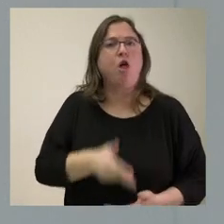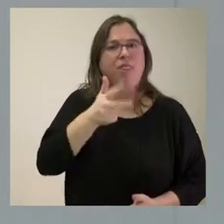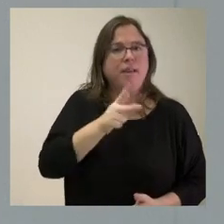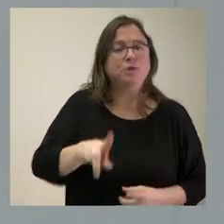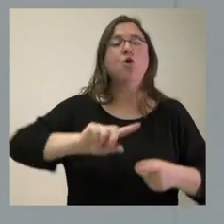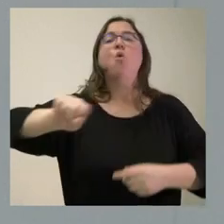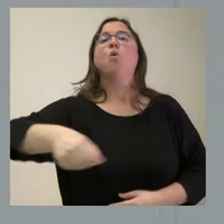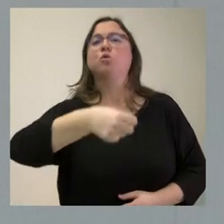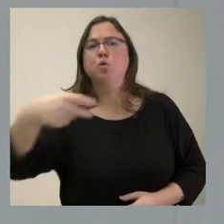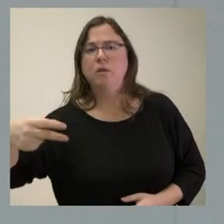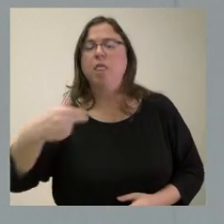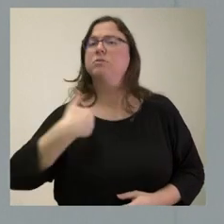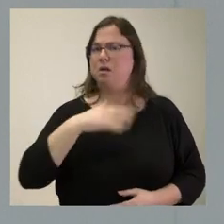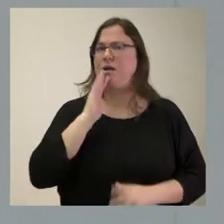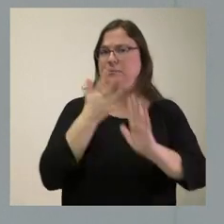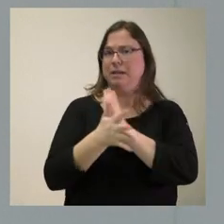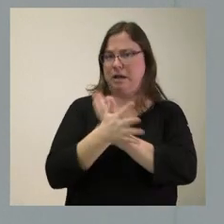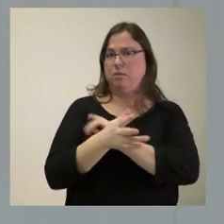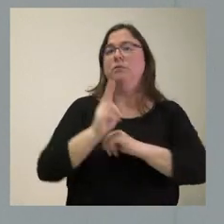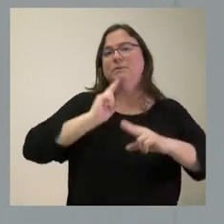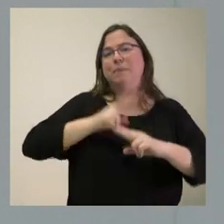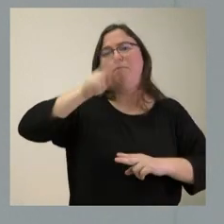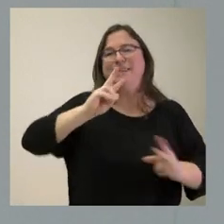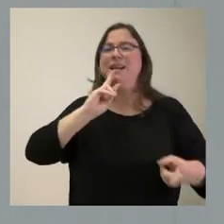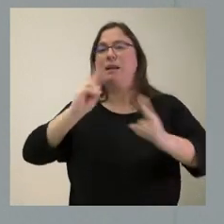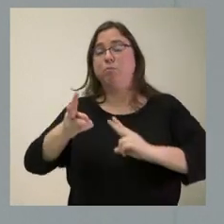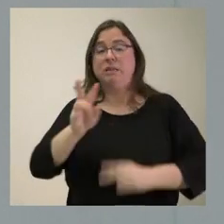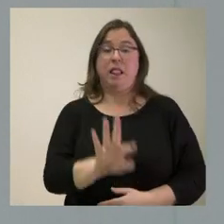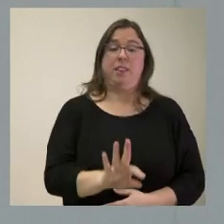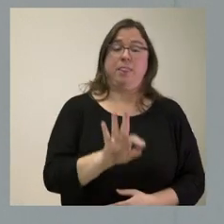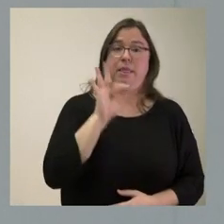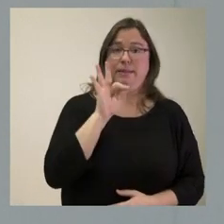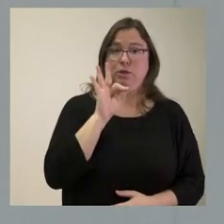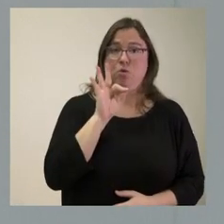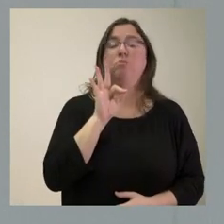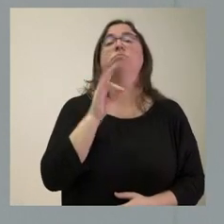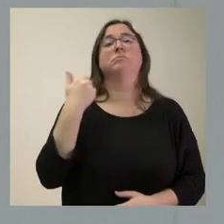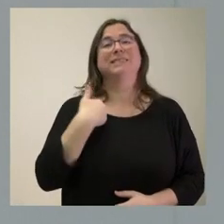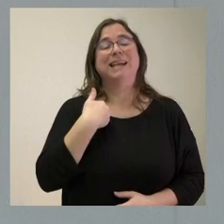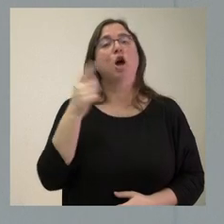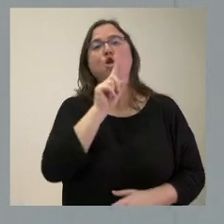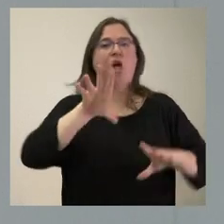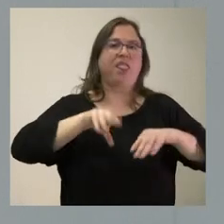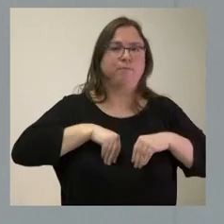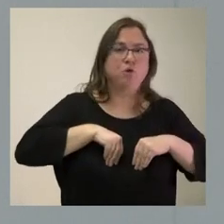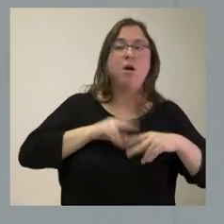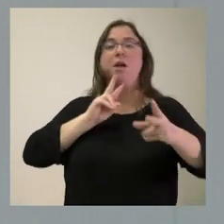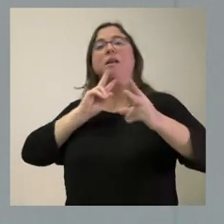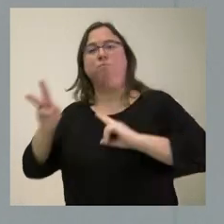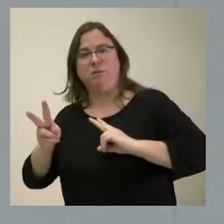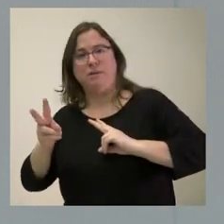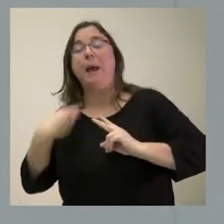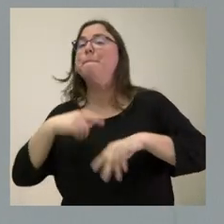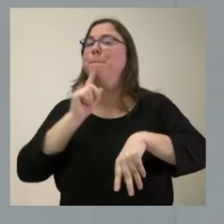consecuencia. Creo que lo habíamos dicho antes, ¿no? Y como consecuencia de esa decisión, esa decisión es una inadmisión, pero a la vez contestamos